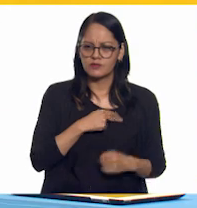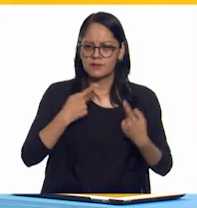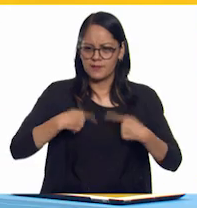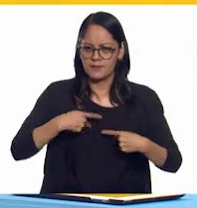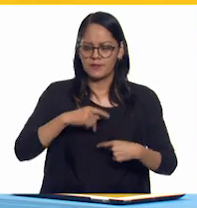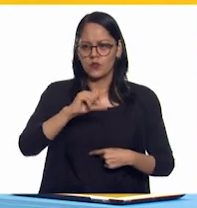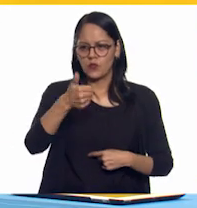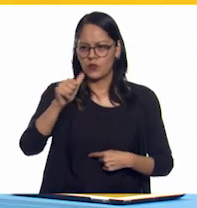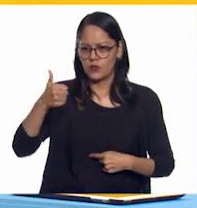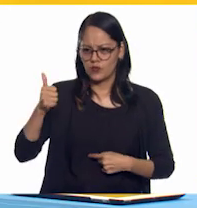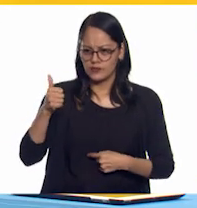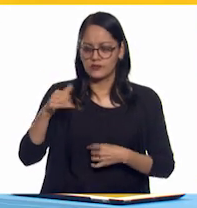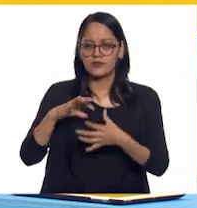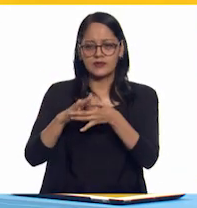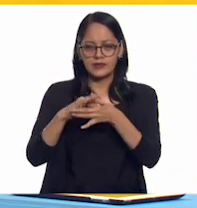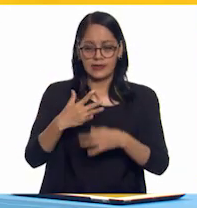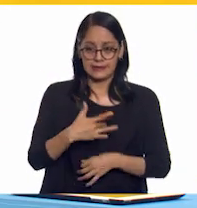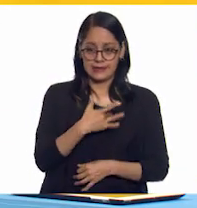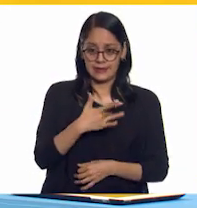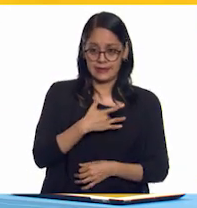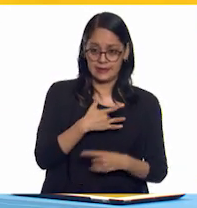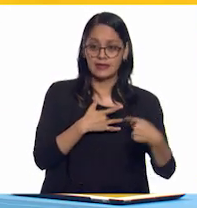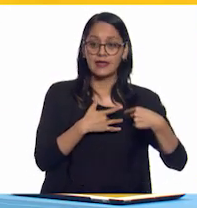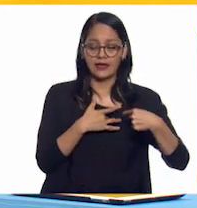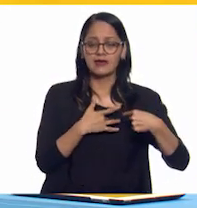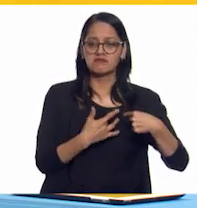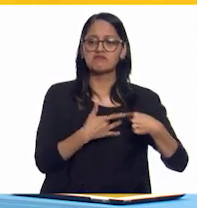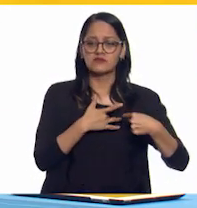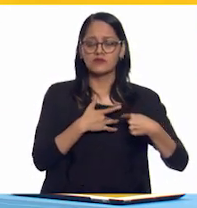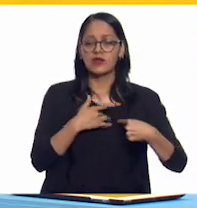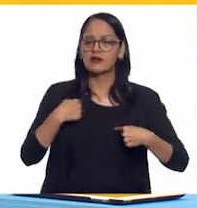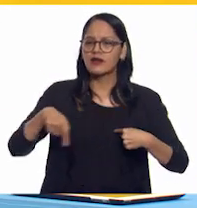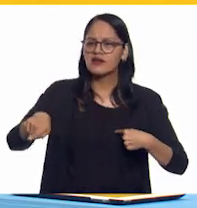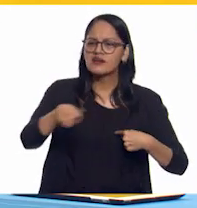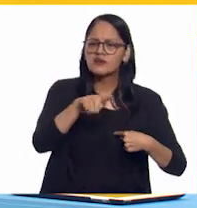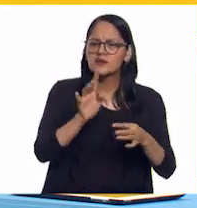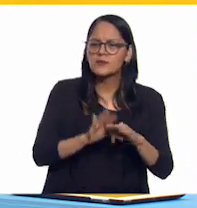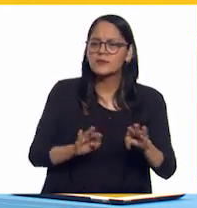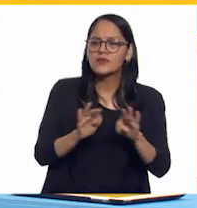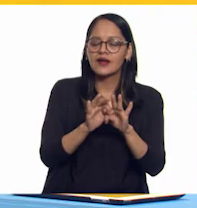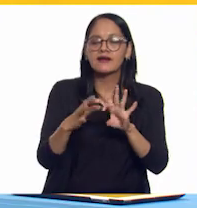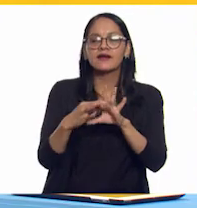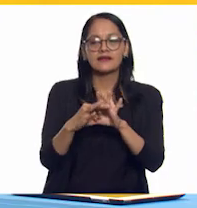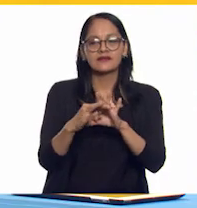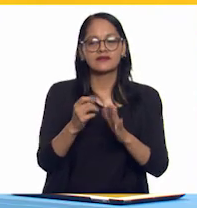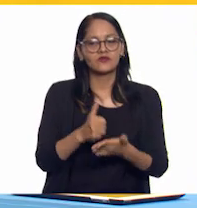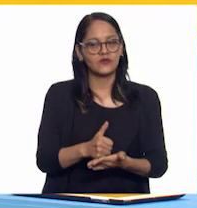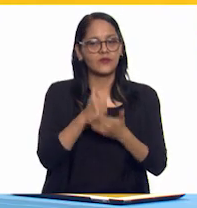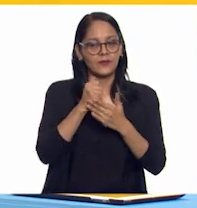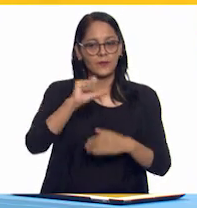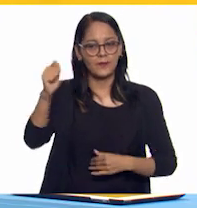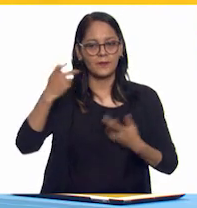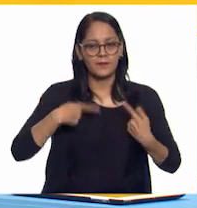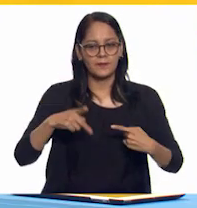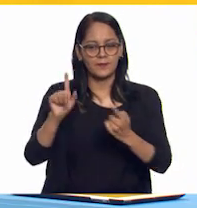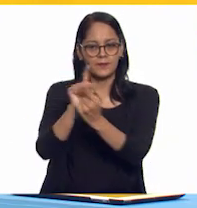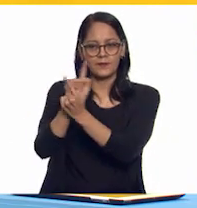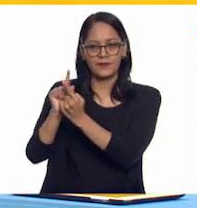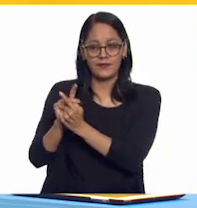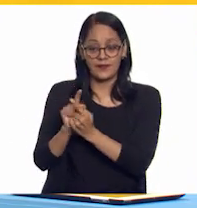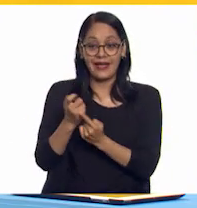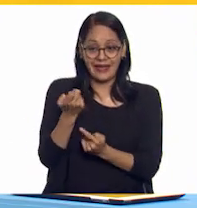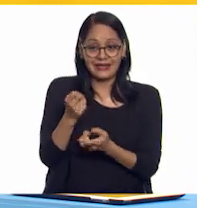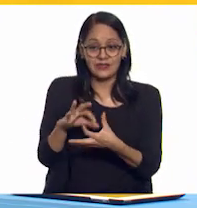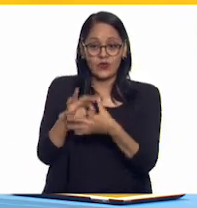que tenemos entre nuestros sentimientos y lo que es importante para nosotros. Y esto nos ayuda a convivir con otras personas y crear